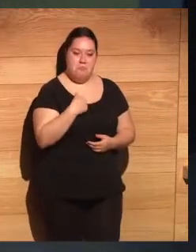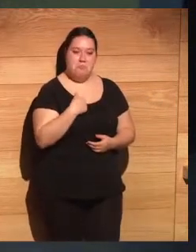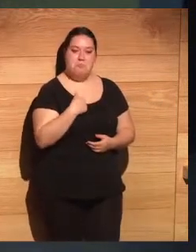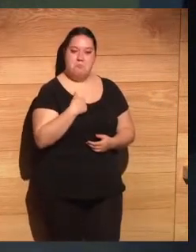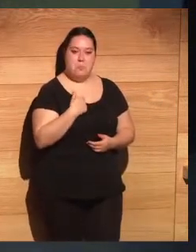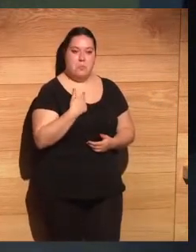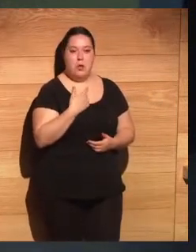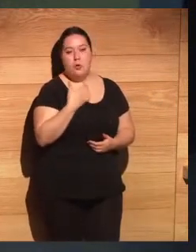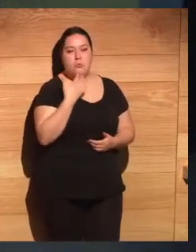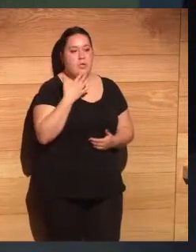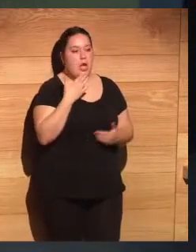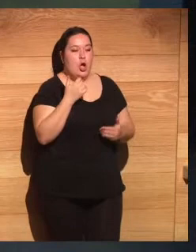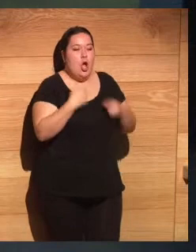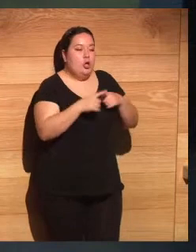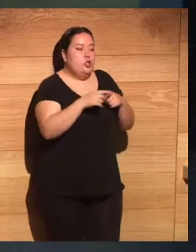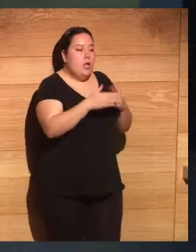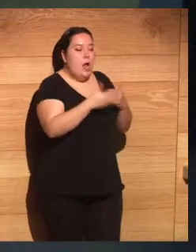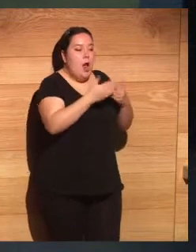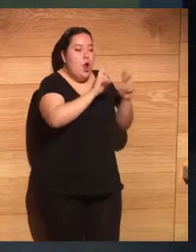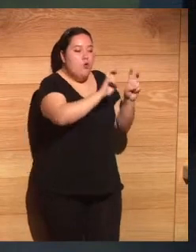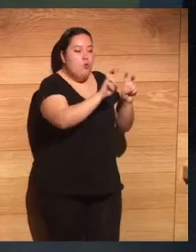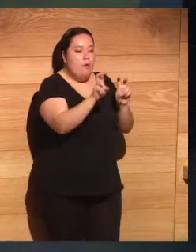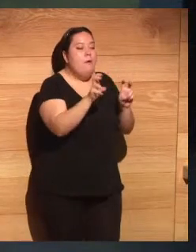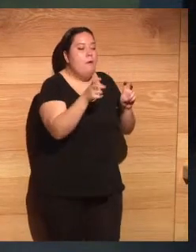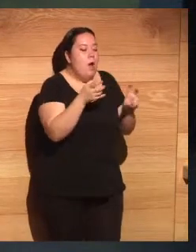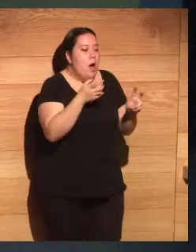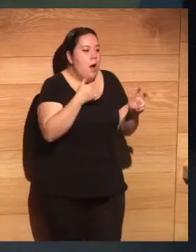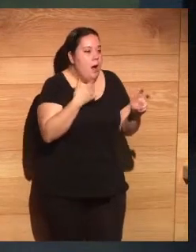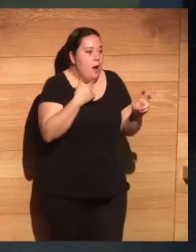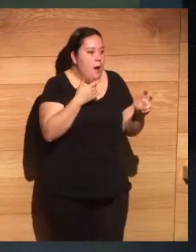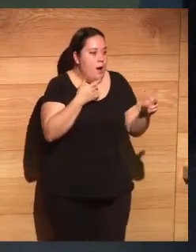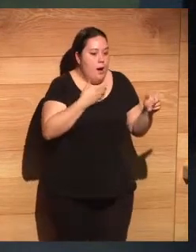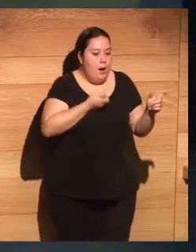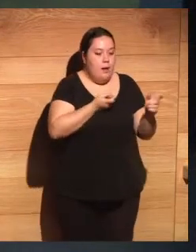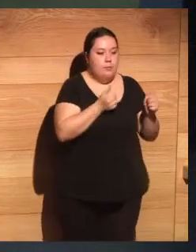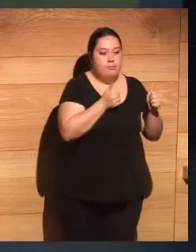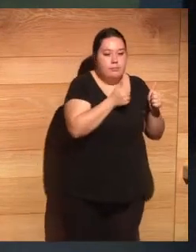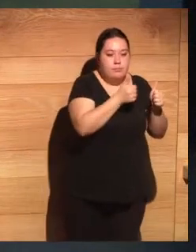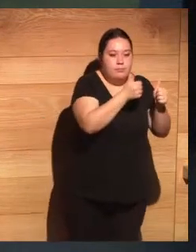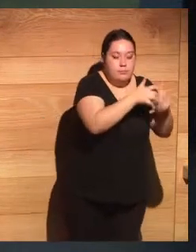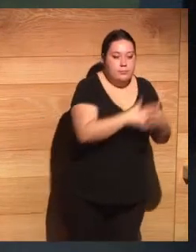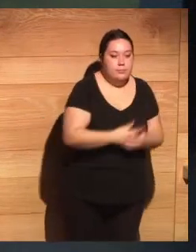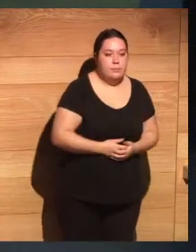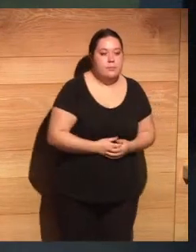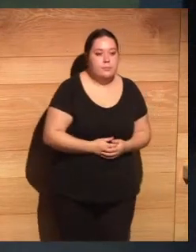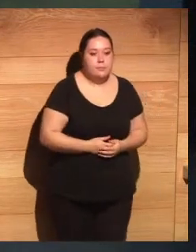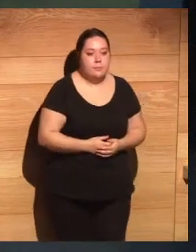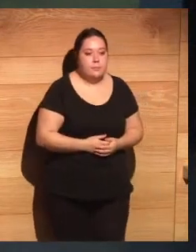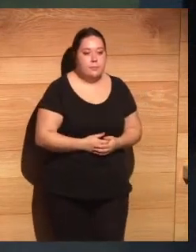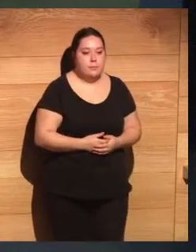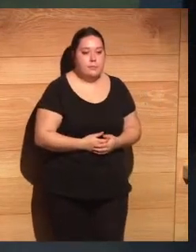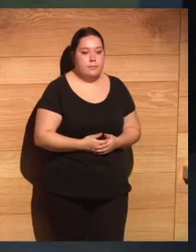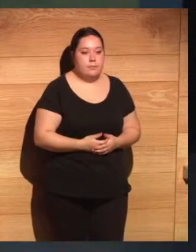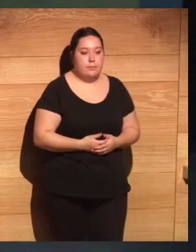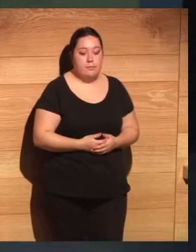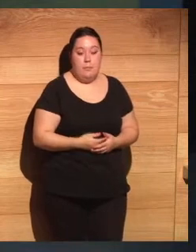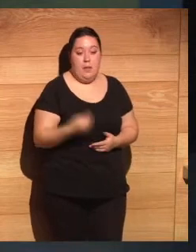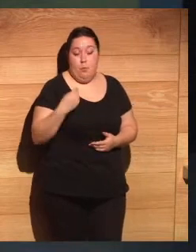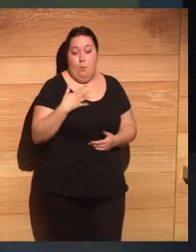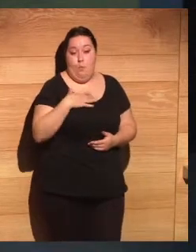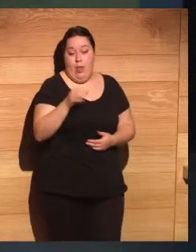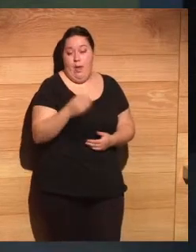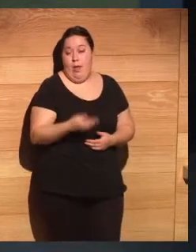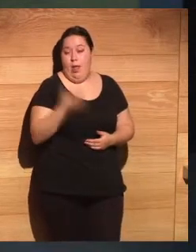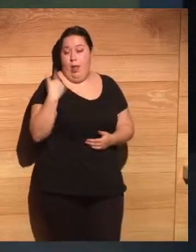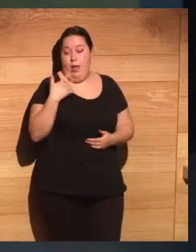descubrimiento es como si nos llamara. Desde que hace dos millones y medio nacimos como especie, que probablemente seamos con variantes la misma desde hace dos millones y medio,